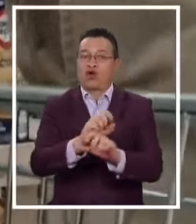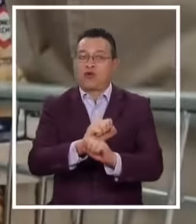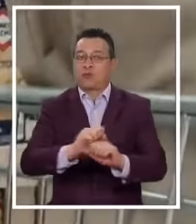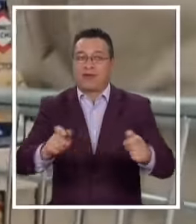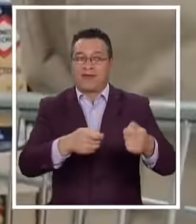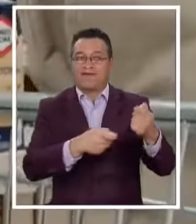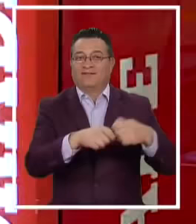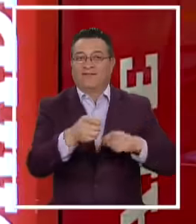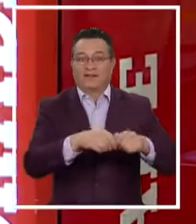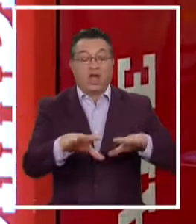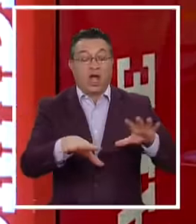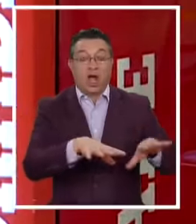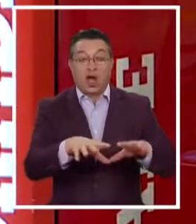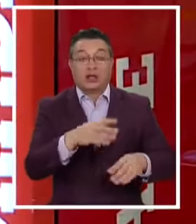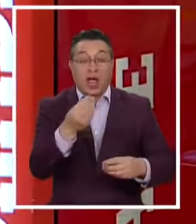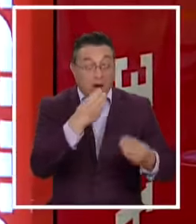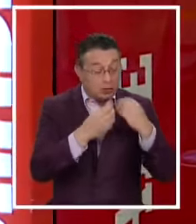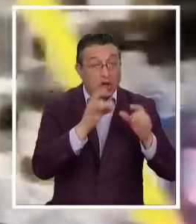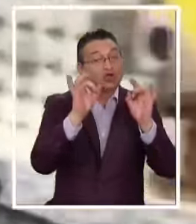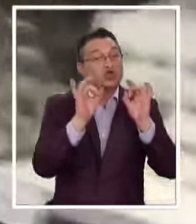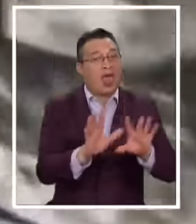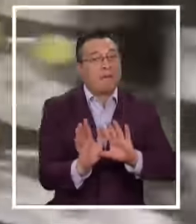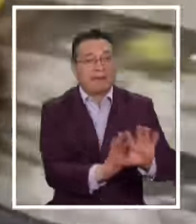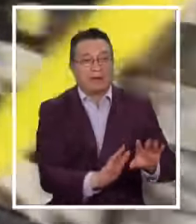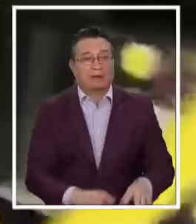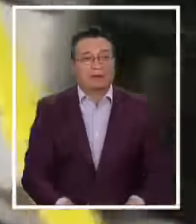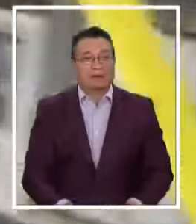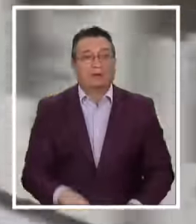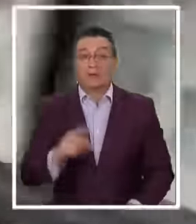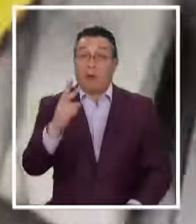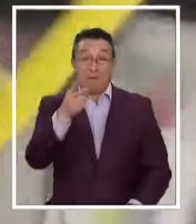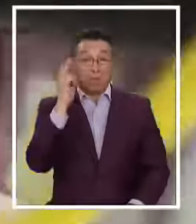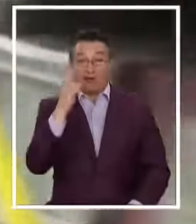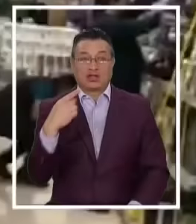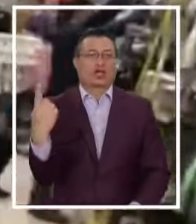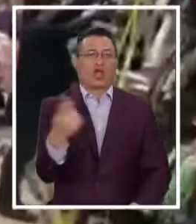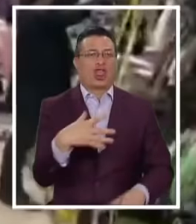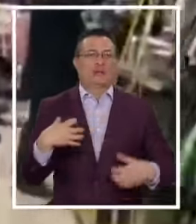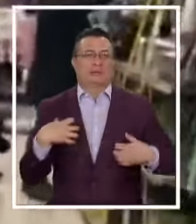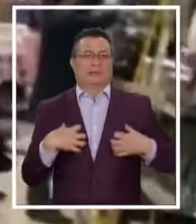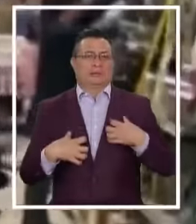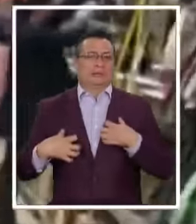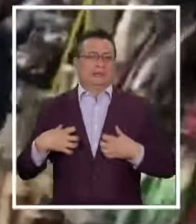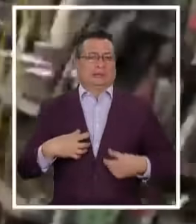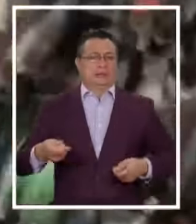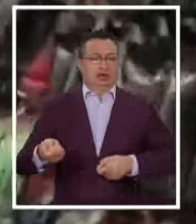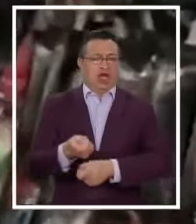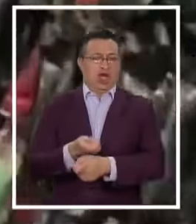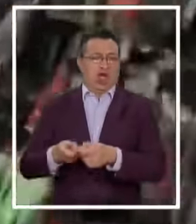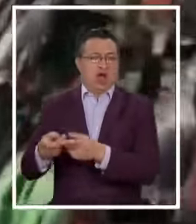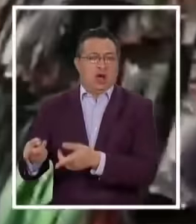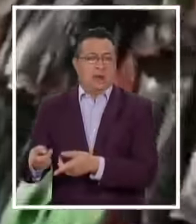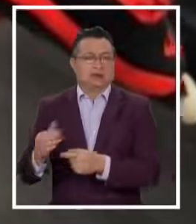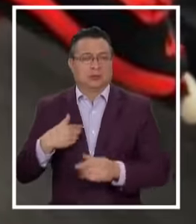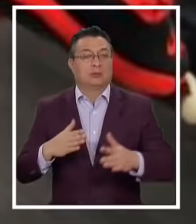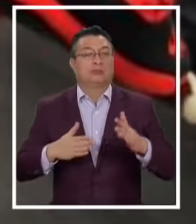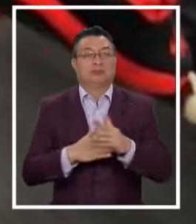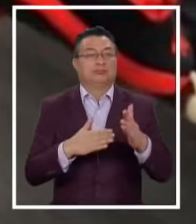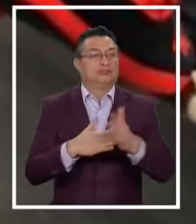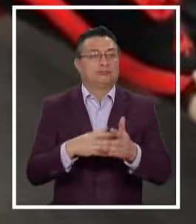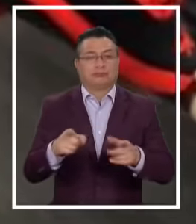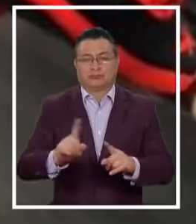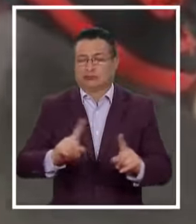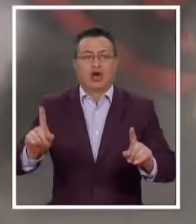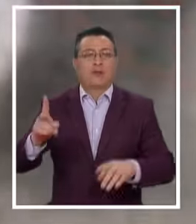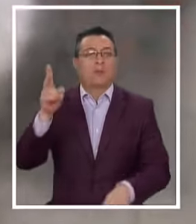Vender Bienes Que no sean Esenciales Una prohibición Que no cayó Para nada Bien en el comercio La restricción De vender bienes No